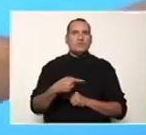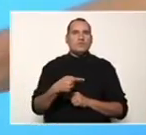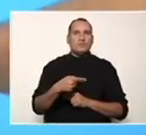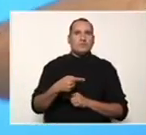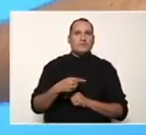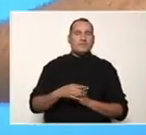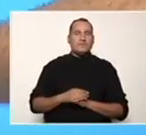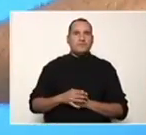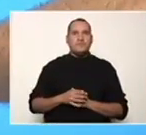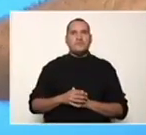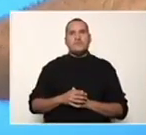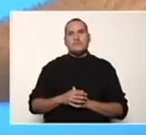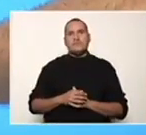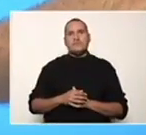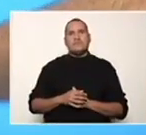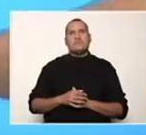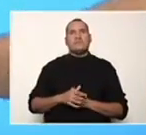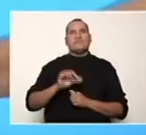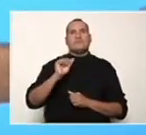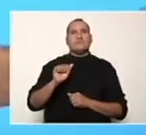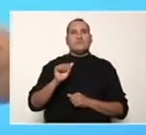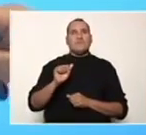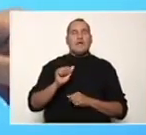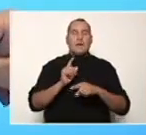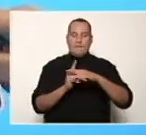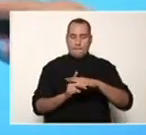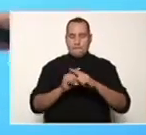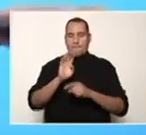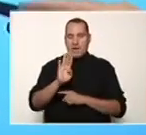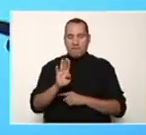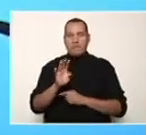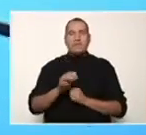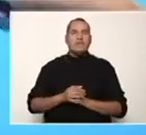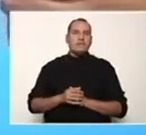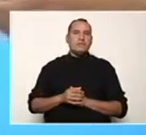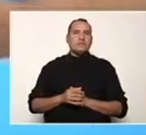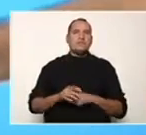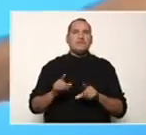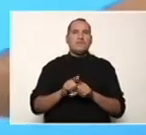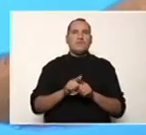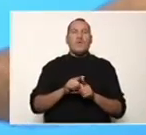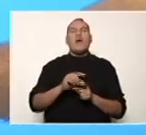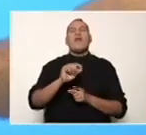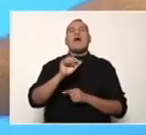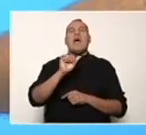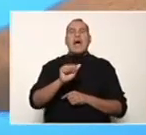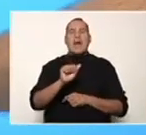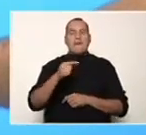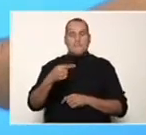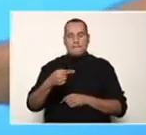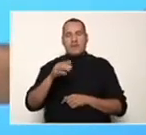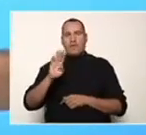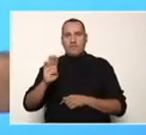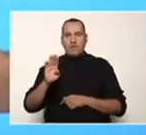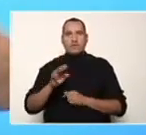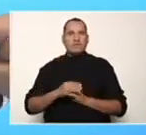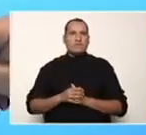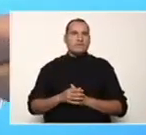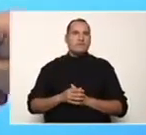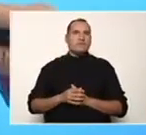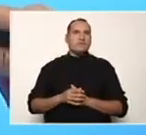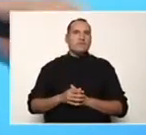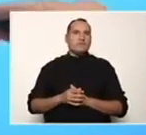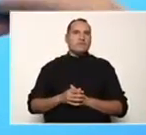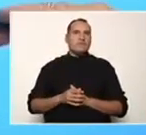conjugada. La conjugada de a más b sería a menos b y la conjugada de a menos b